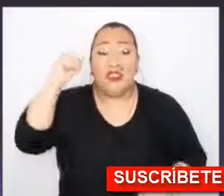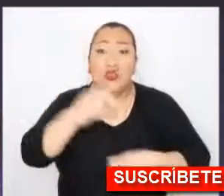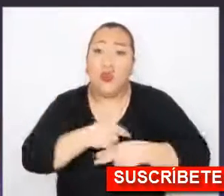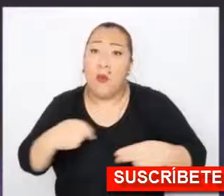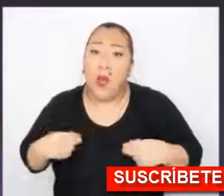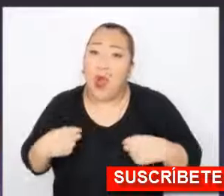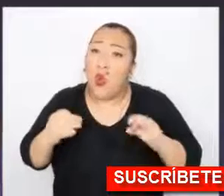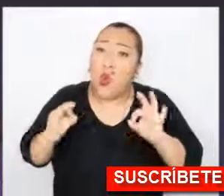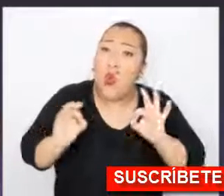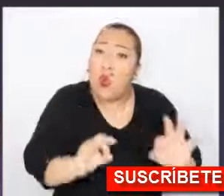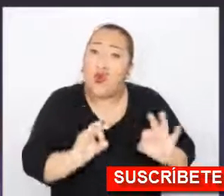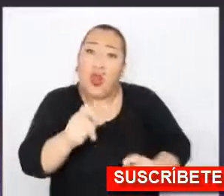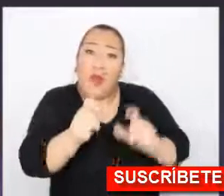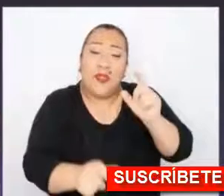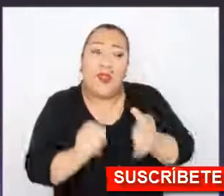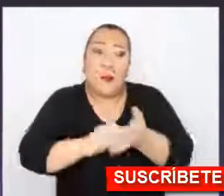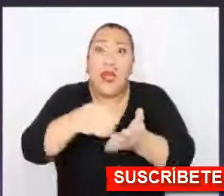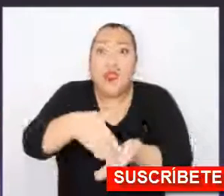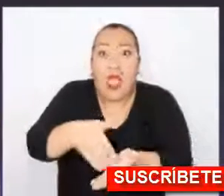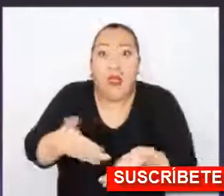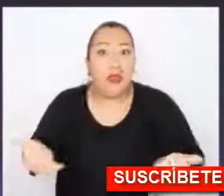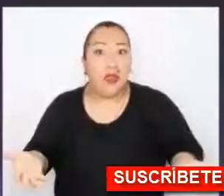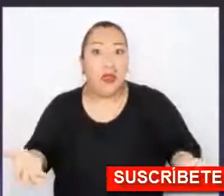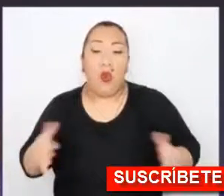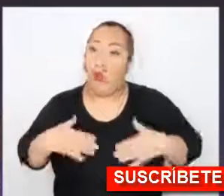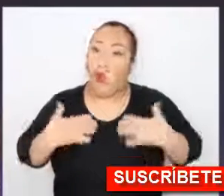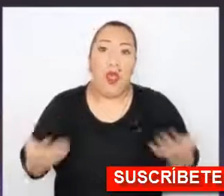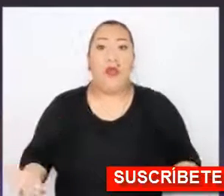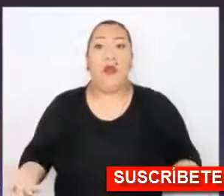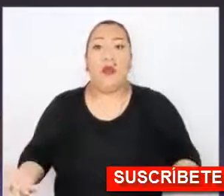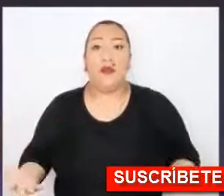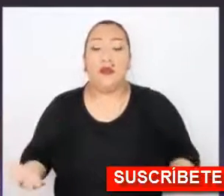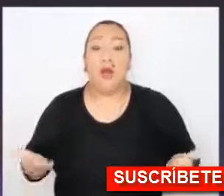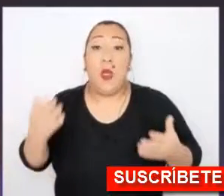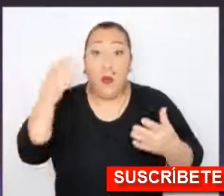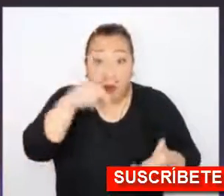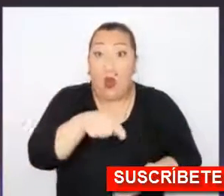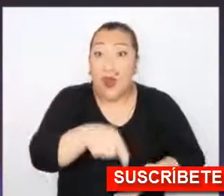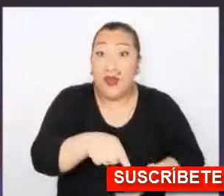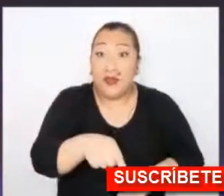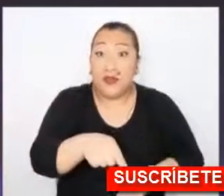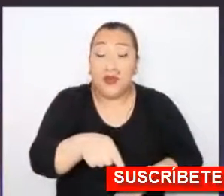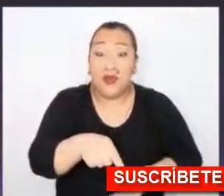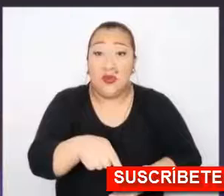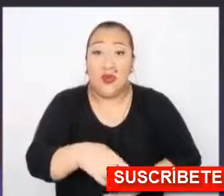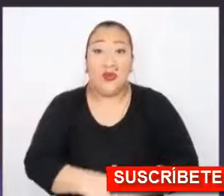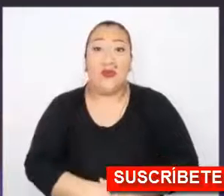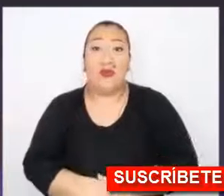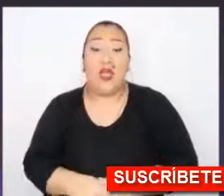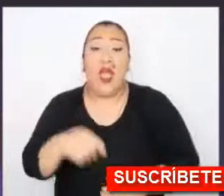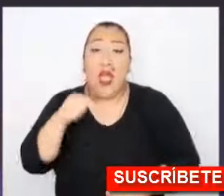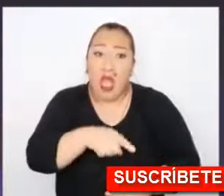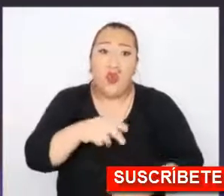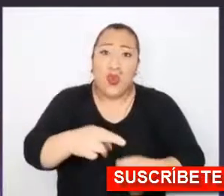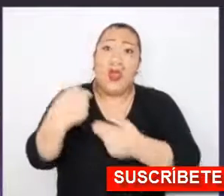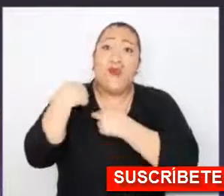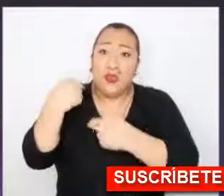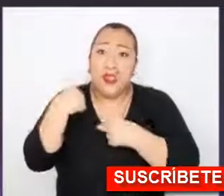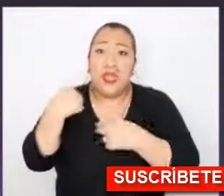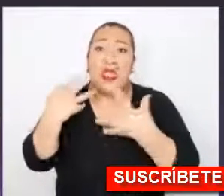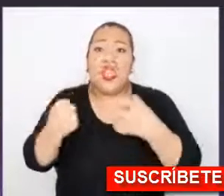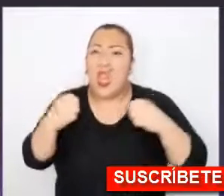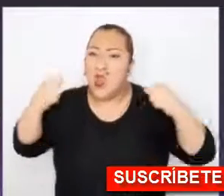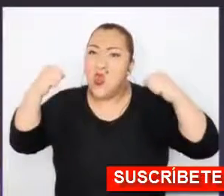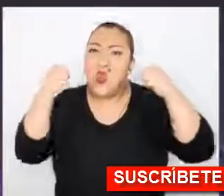los derechos humanos, precisamente las personas más vulnerables. Y por eso es que